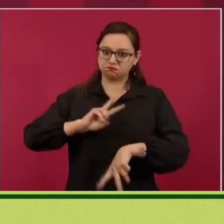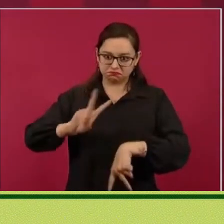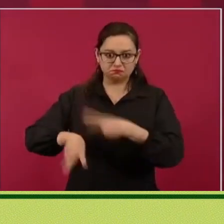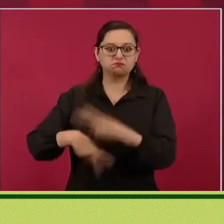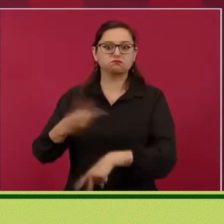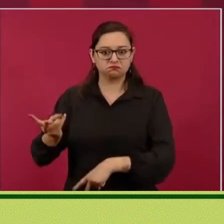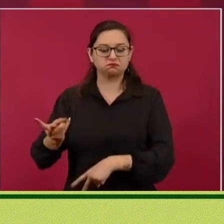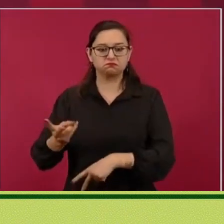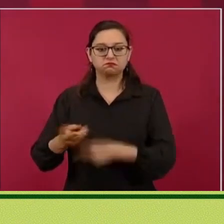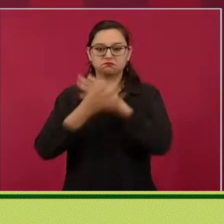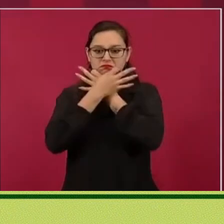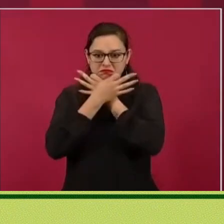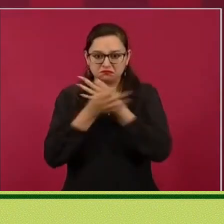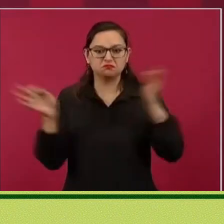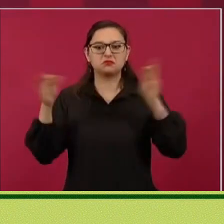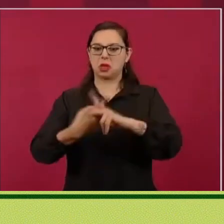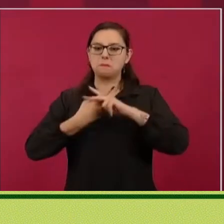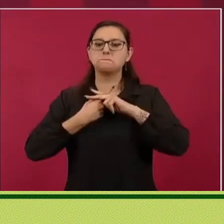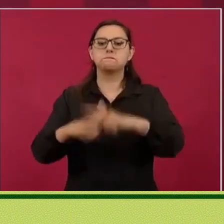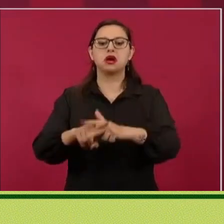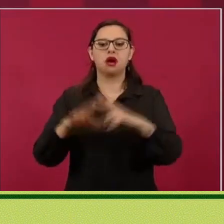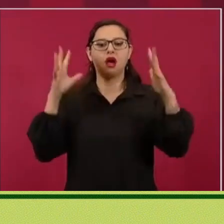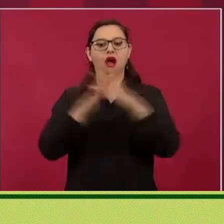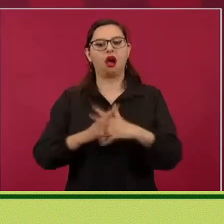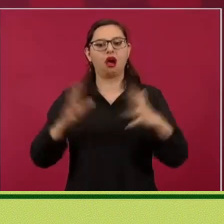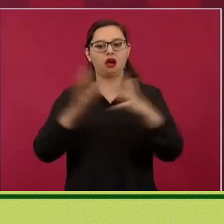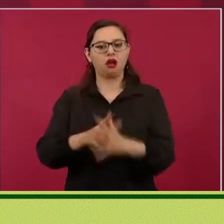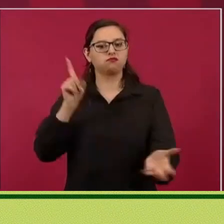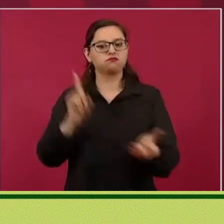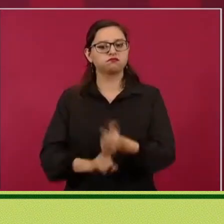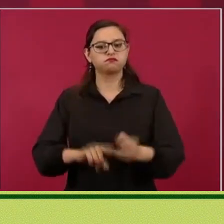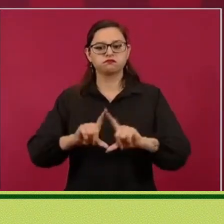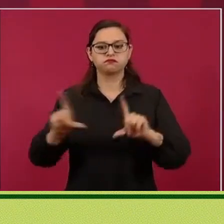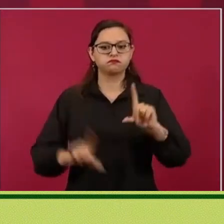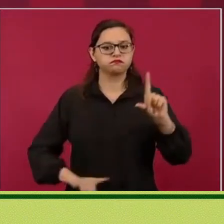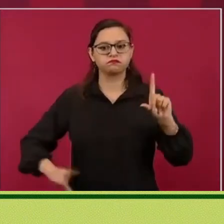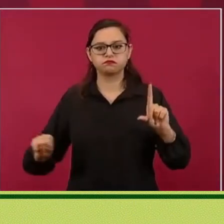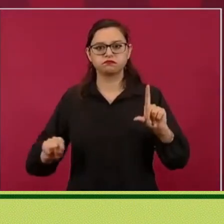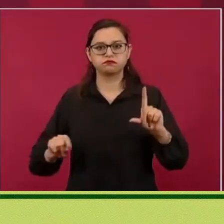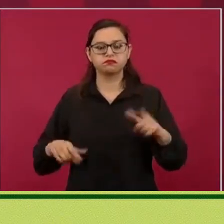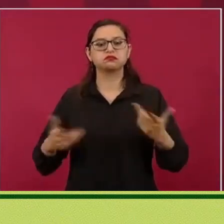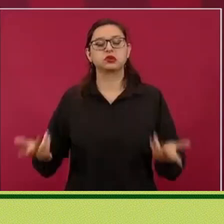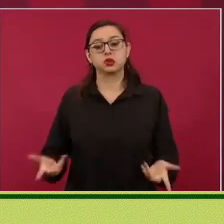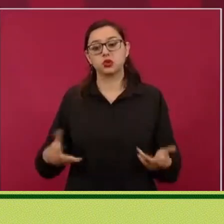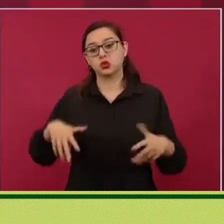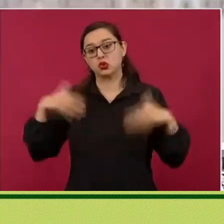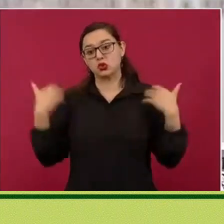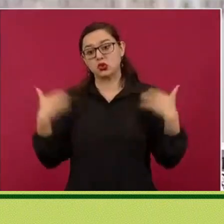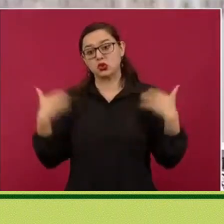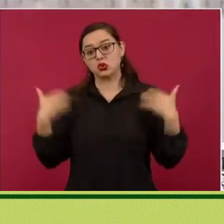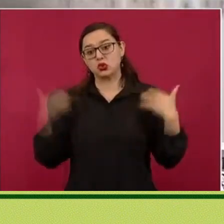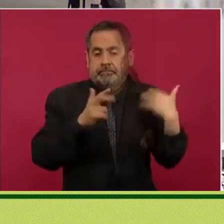a declarar la guerra y todo lo que produjo esa decisión.